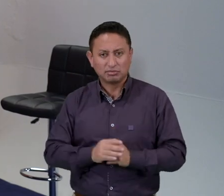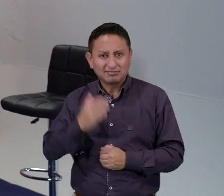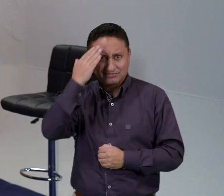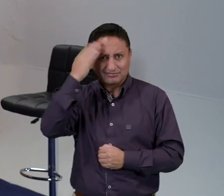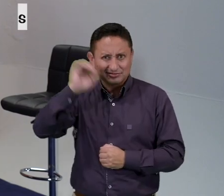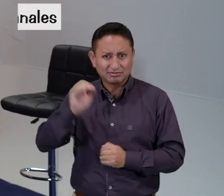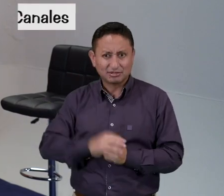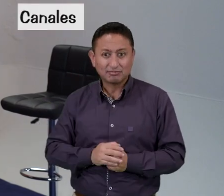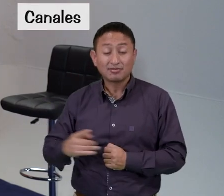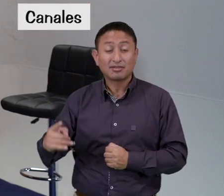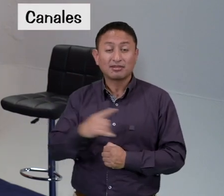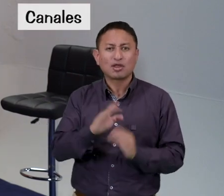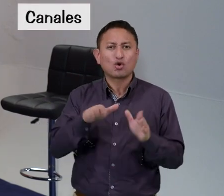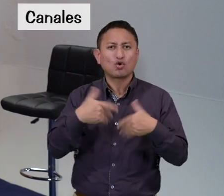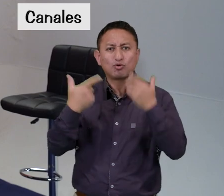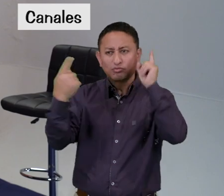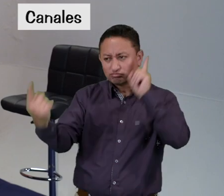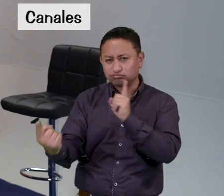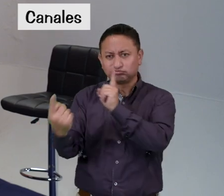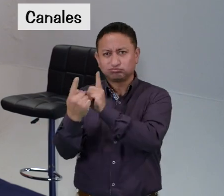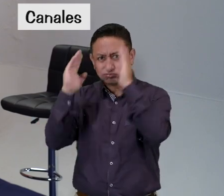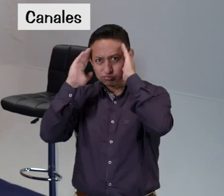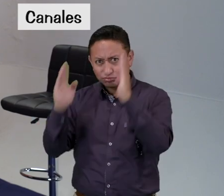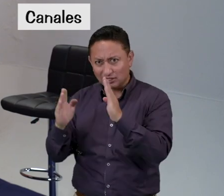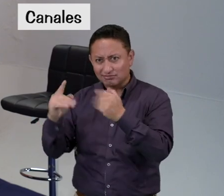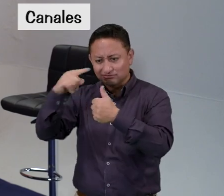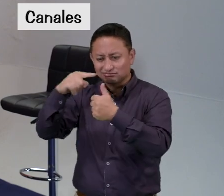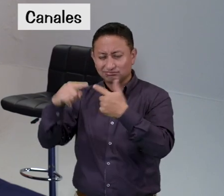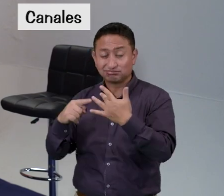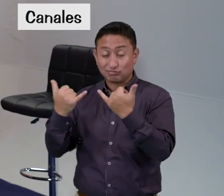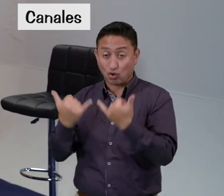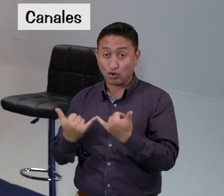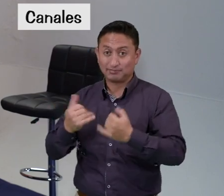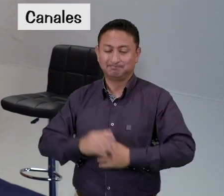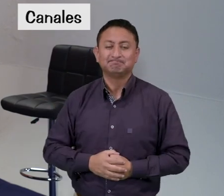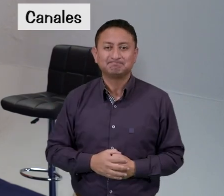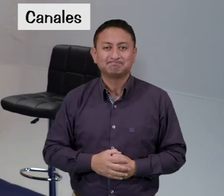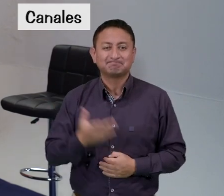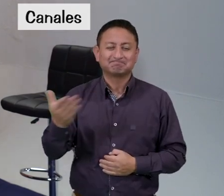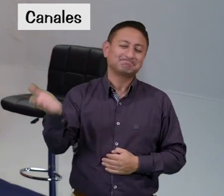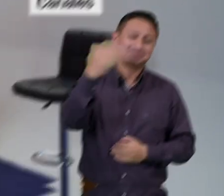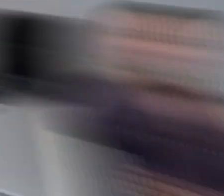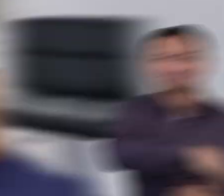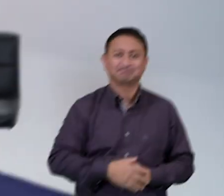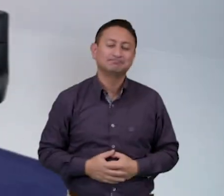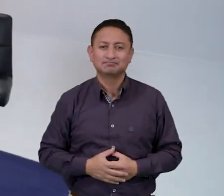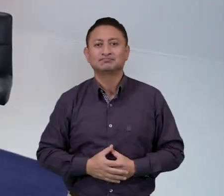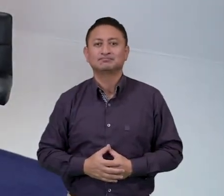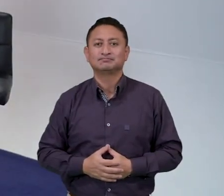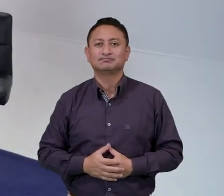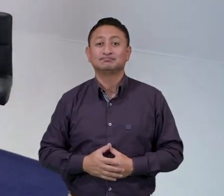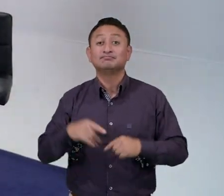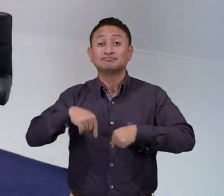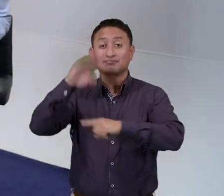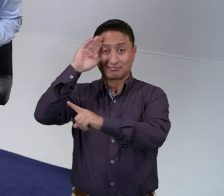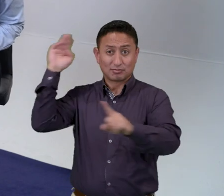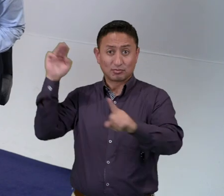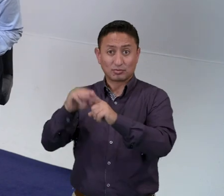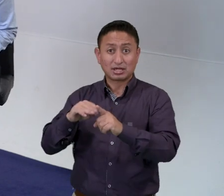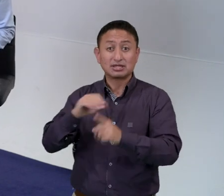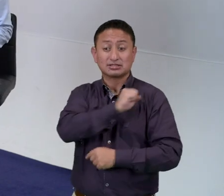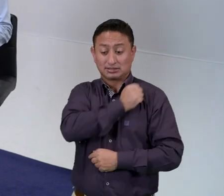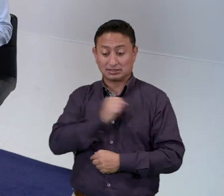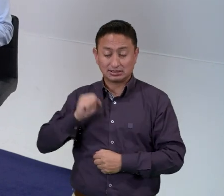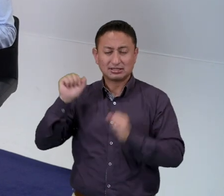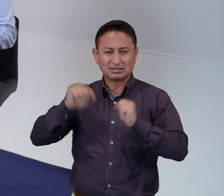conoceremos cuáles son los canales de atención más utilizados en la actualidad. ¡Acompáñenme! Escribiré a Cisa para